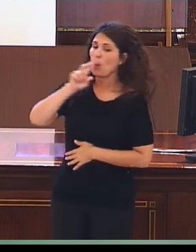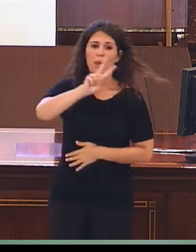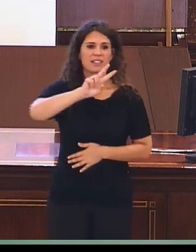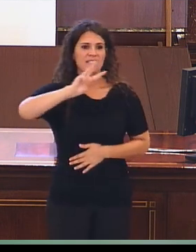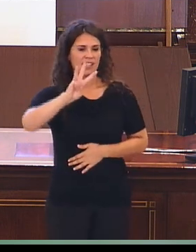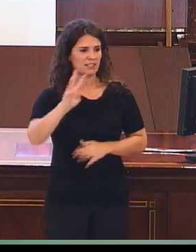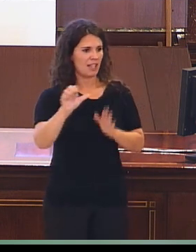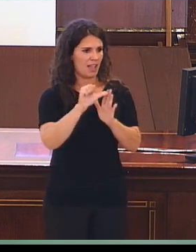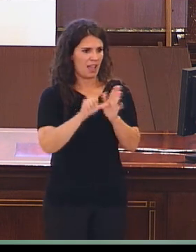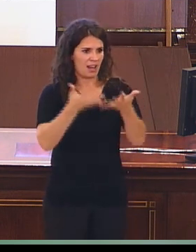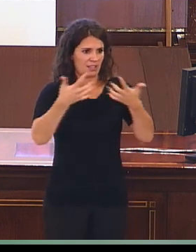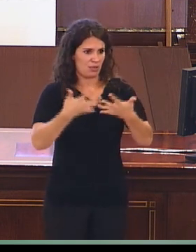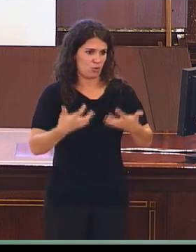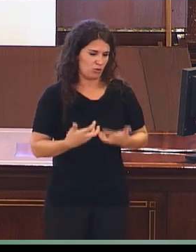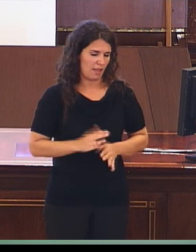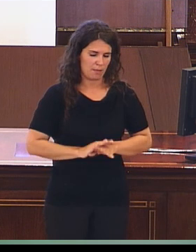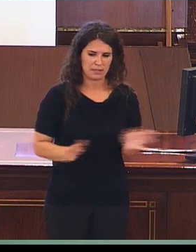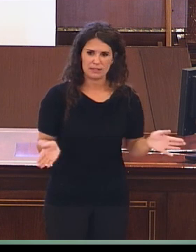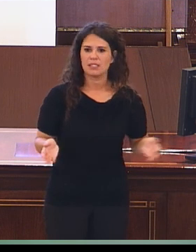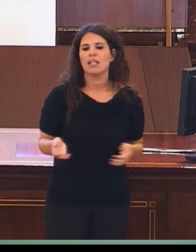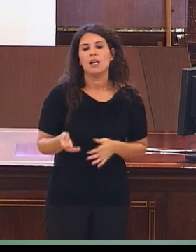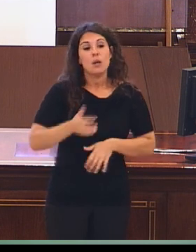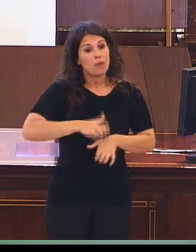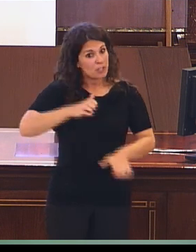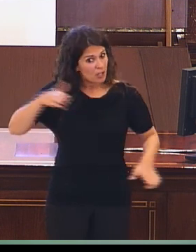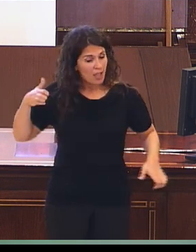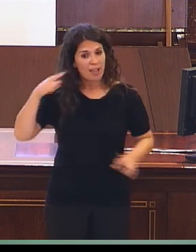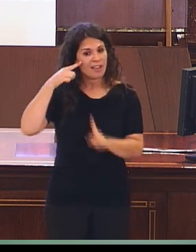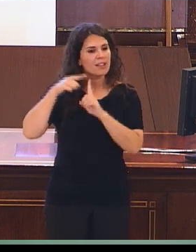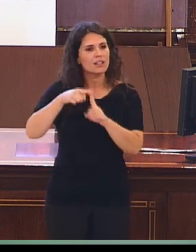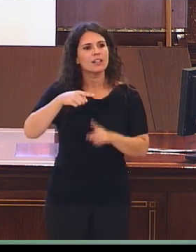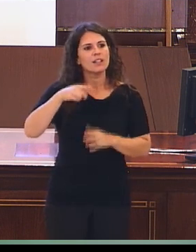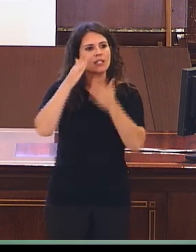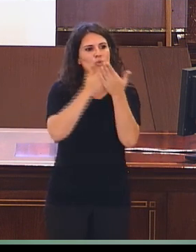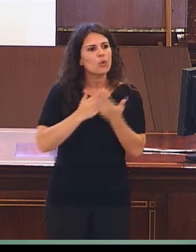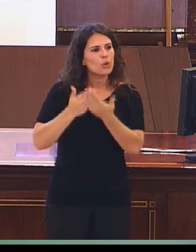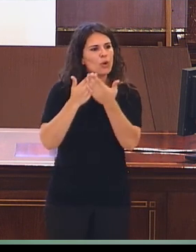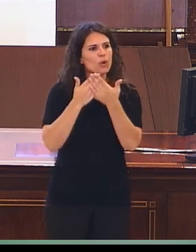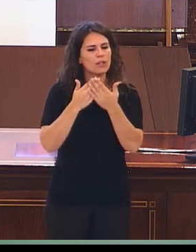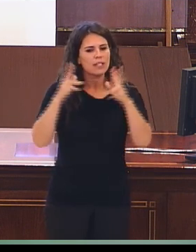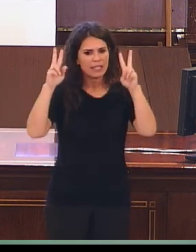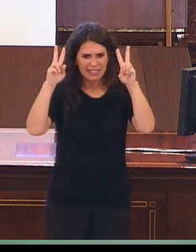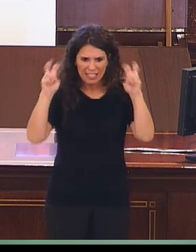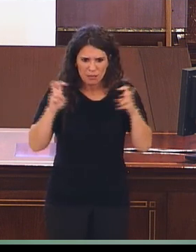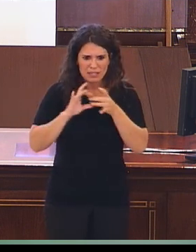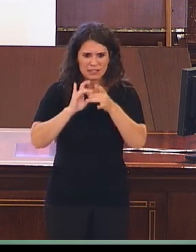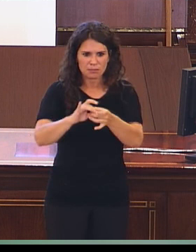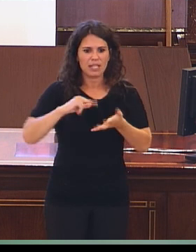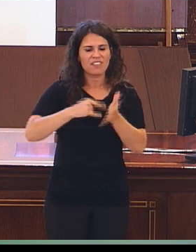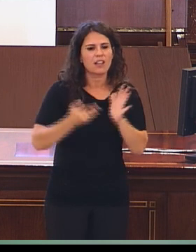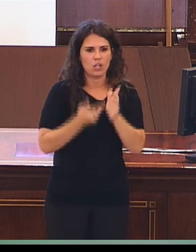analizando. La mitad de ellos se interesan por estudiar cuestiones de planificación lingüística.